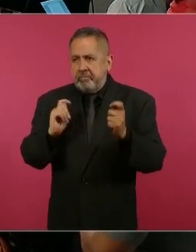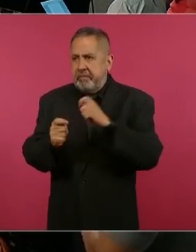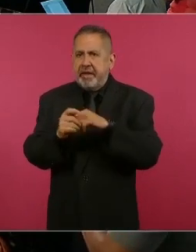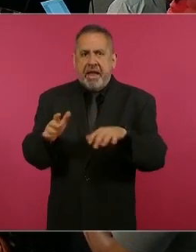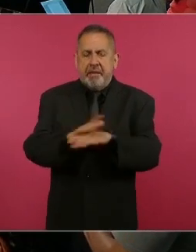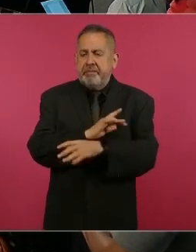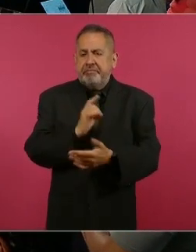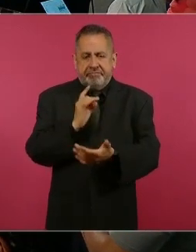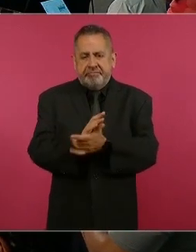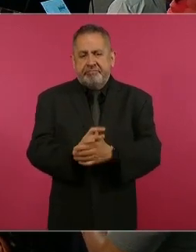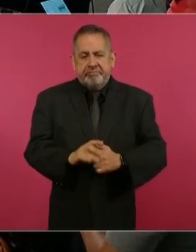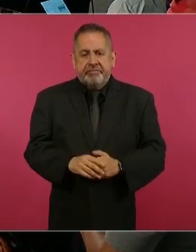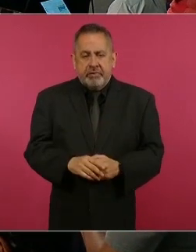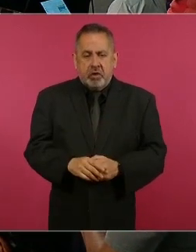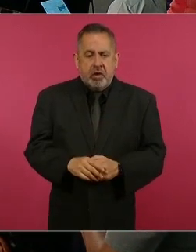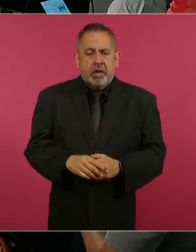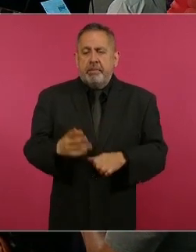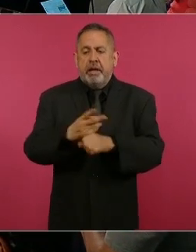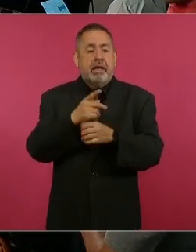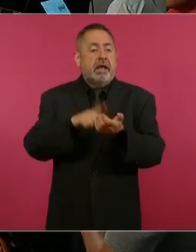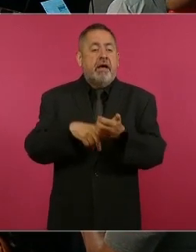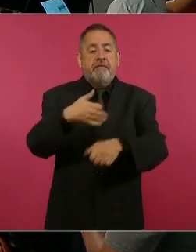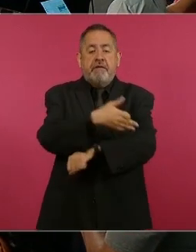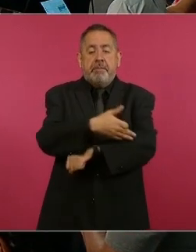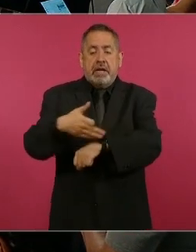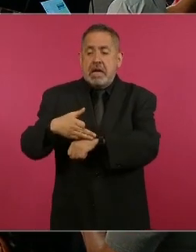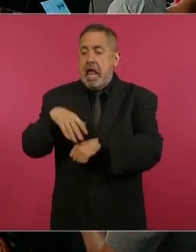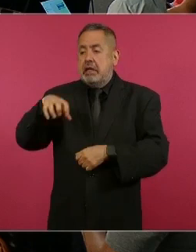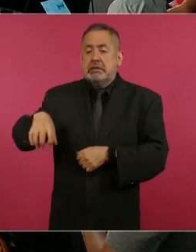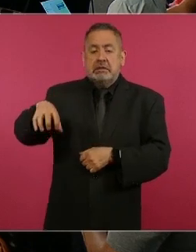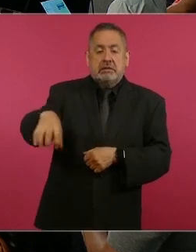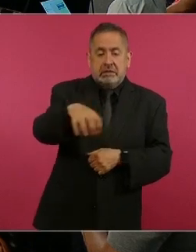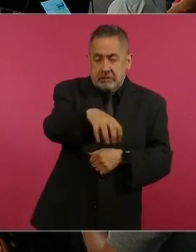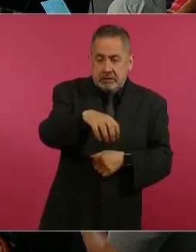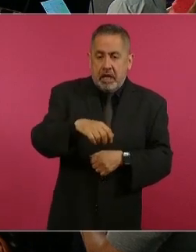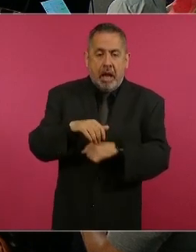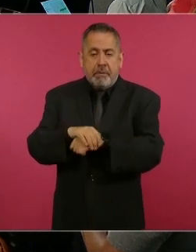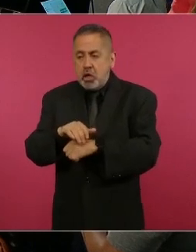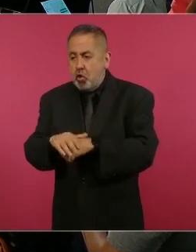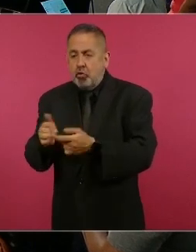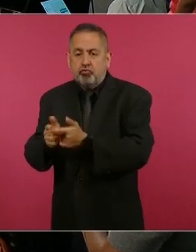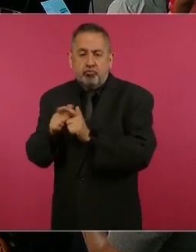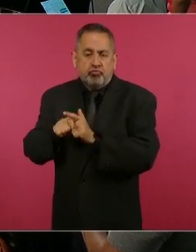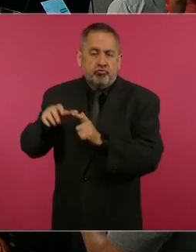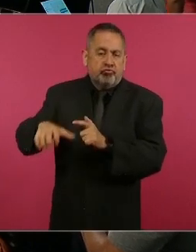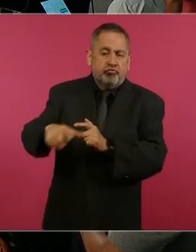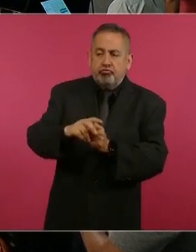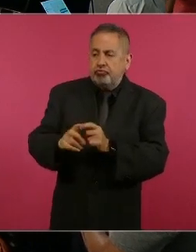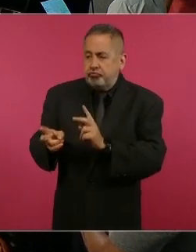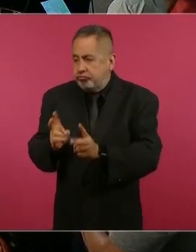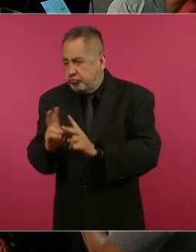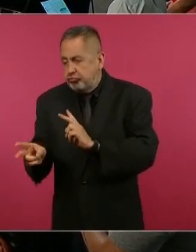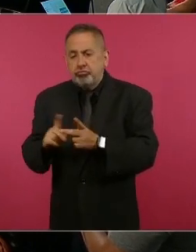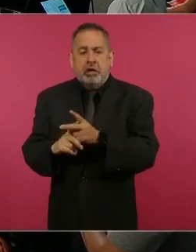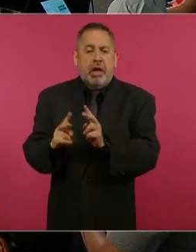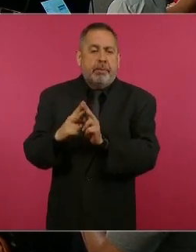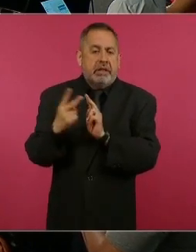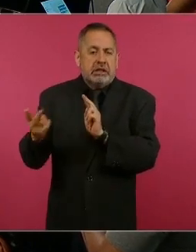o lo que sucede en las familias, con los amigos, con los vecinos,